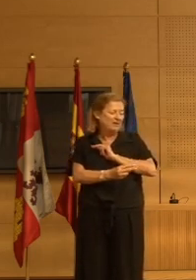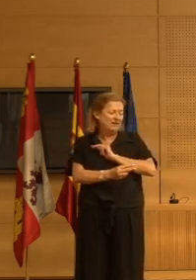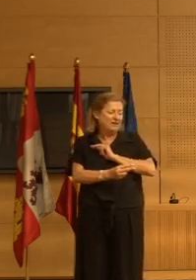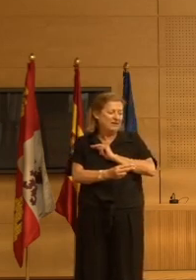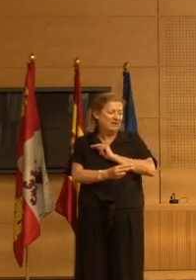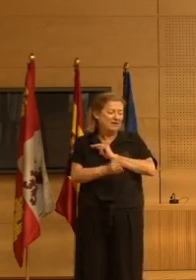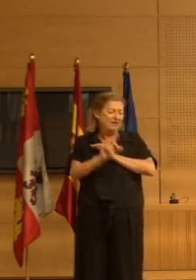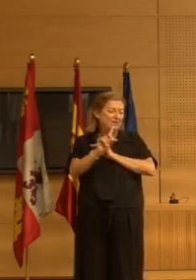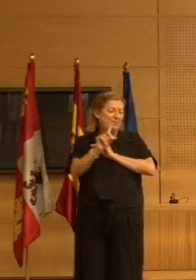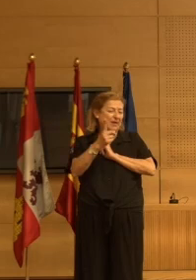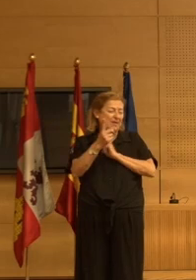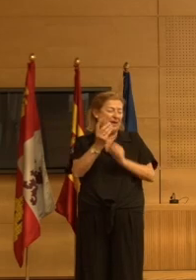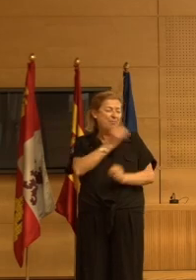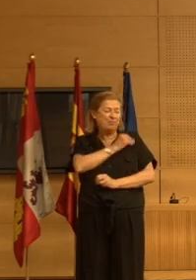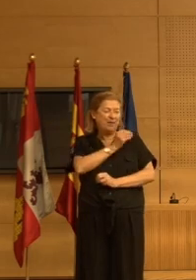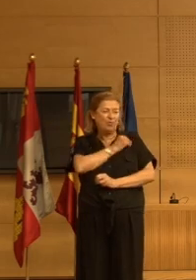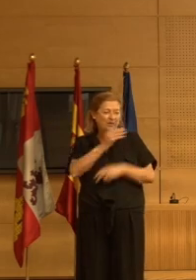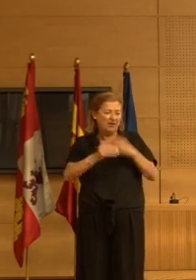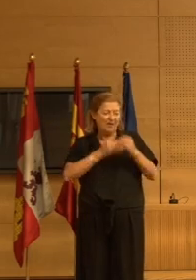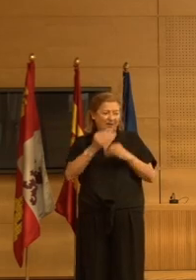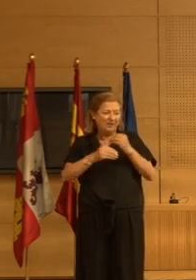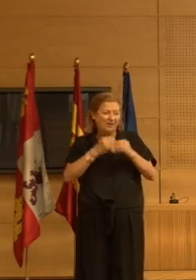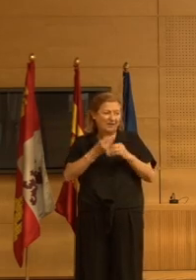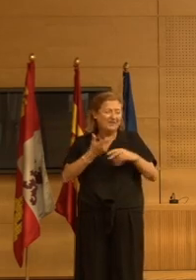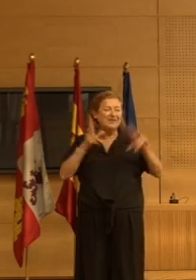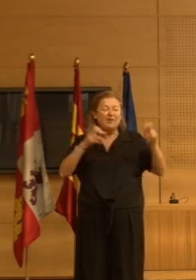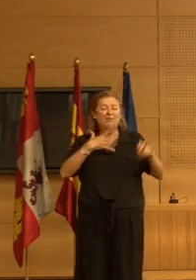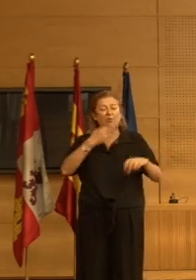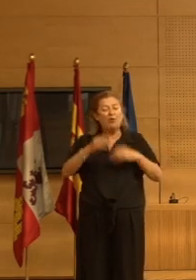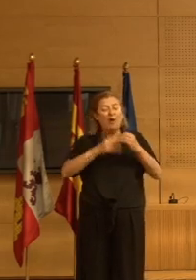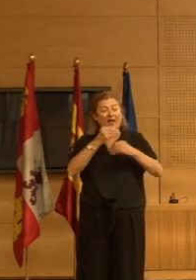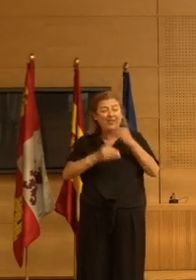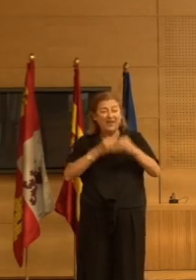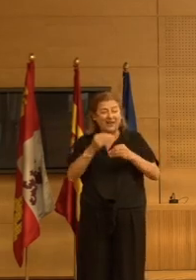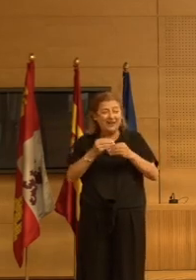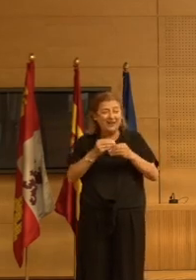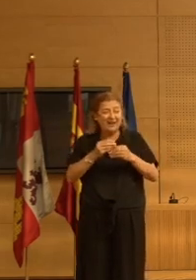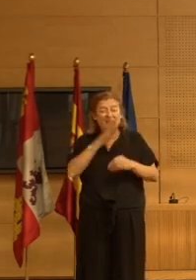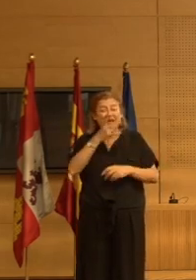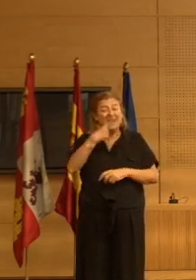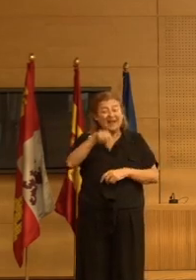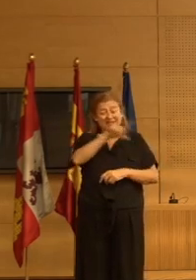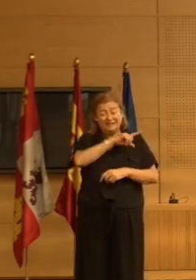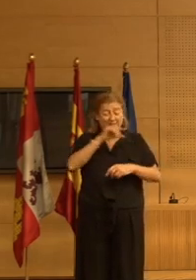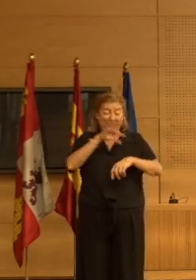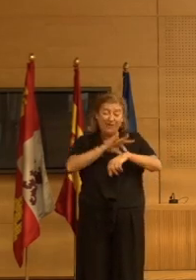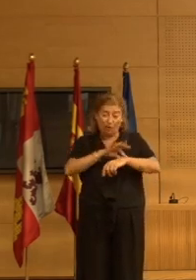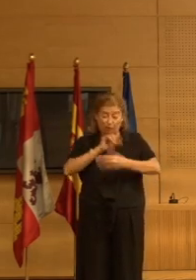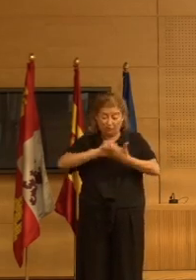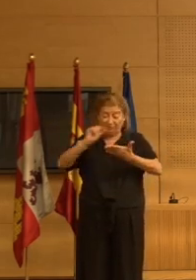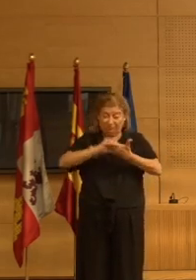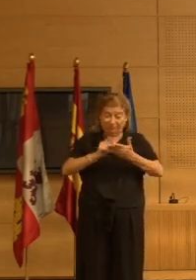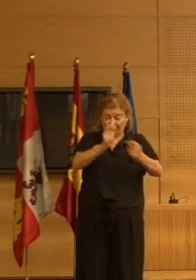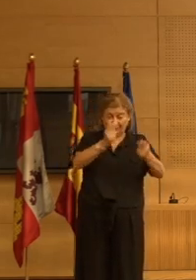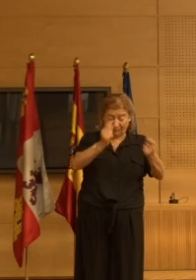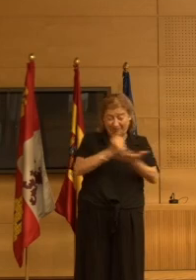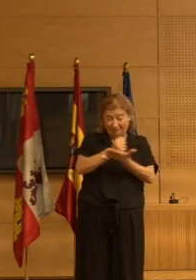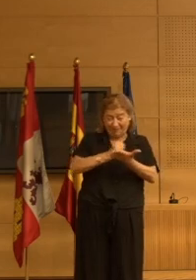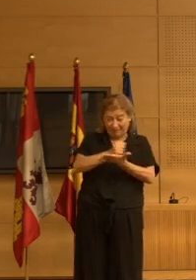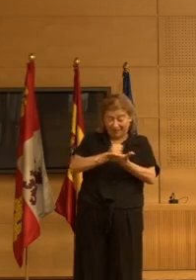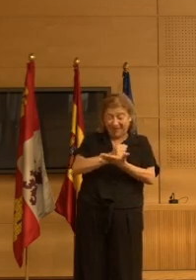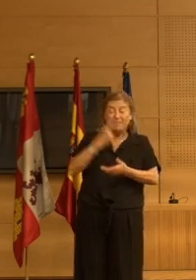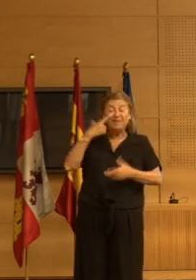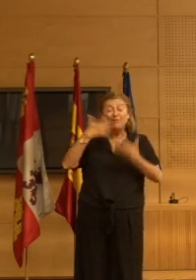a la primera pregunta que hiciste sobre qué se puede hacer para que las prescripciones de atención primaria vengan un poquito